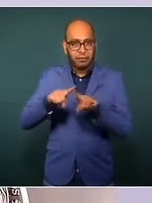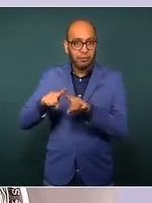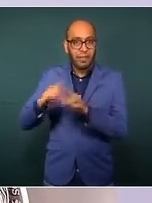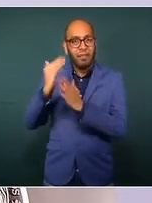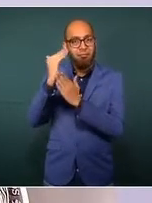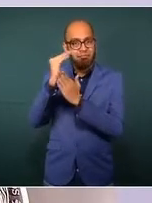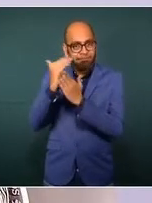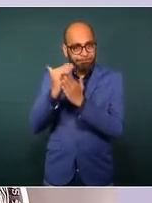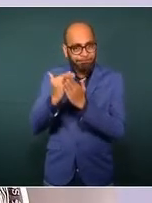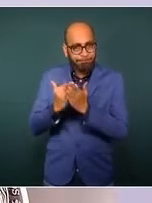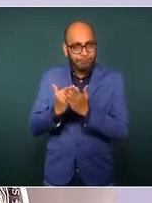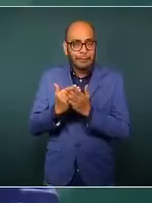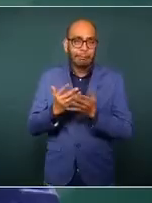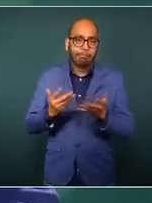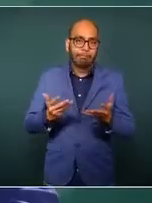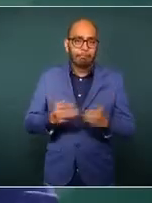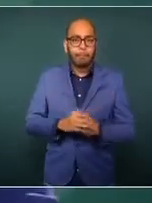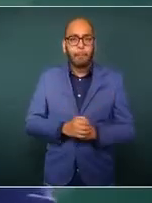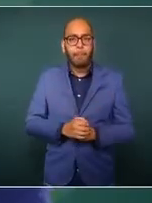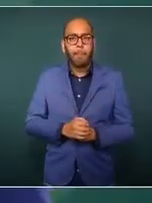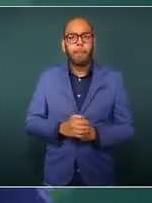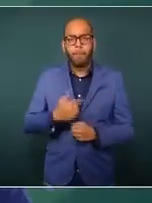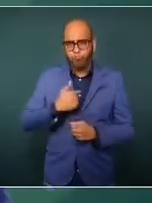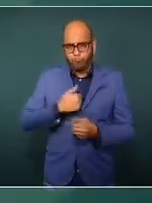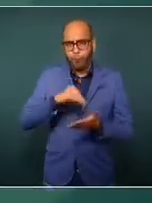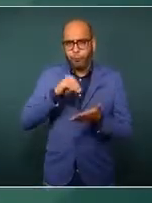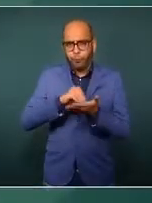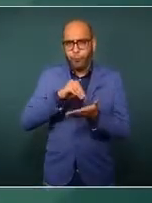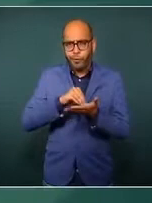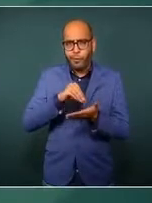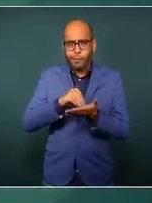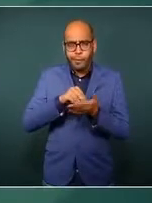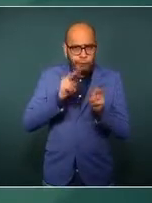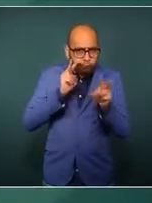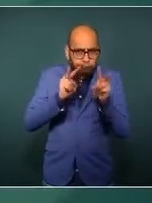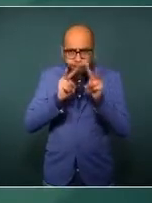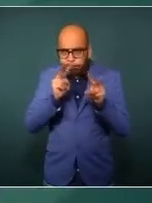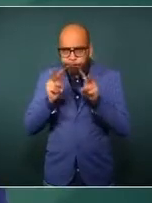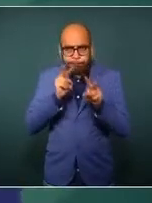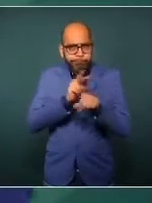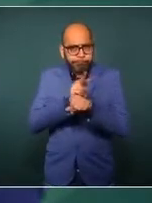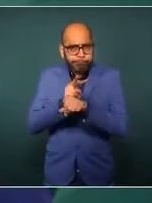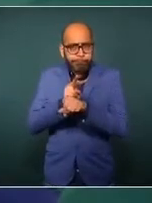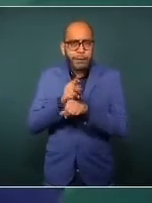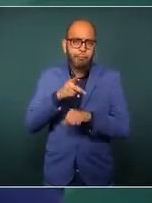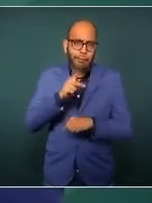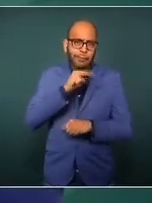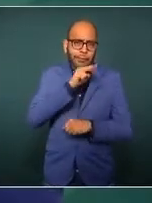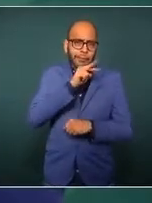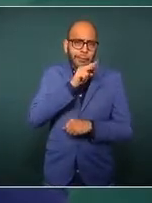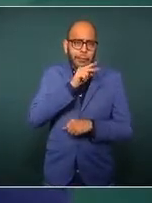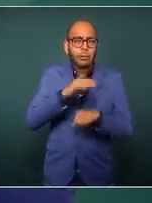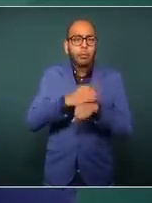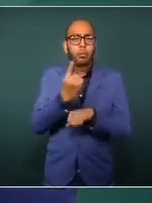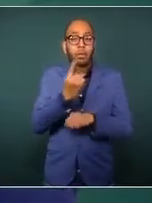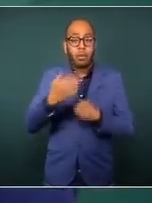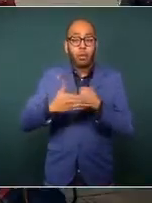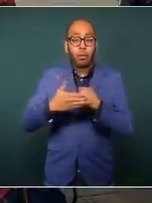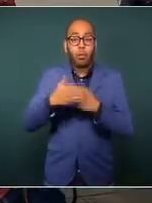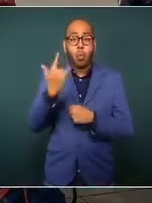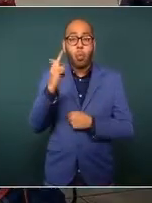estoy pendiente, preocupado, porque para julio nos viene un recorte de